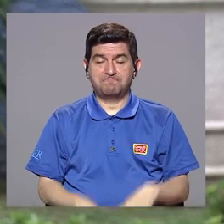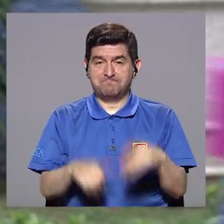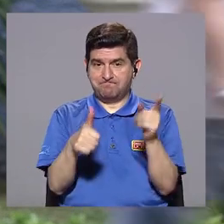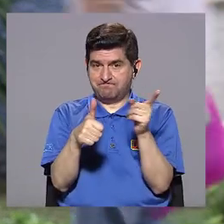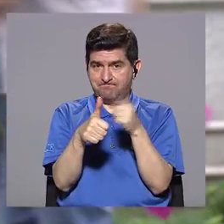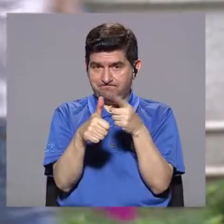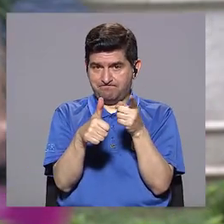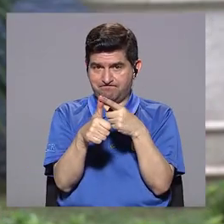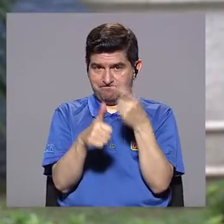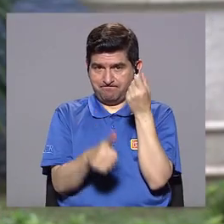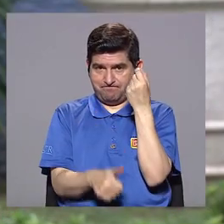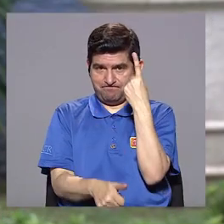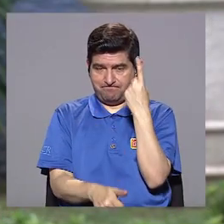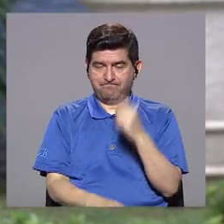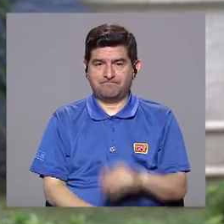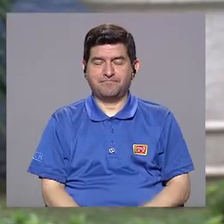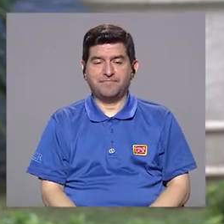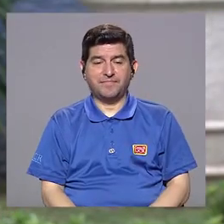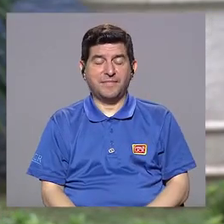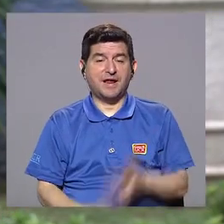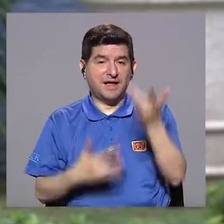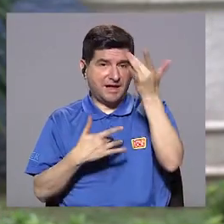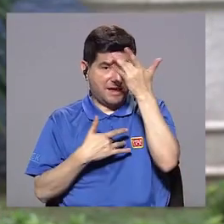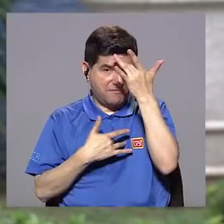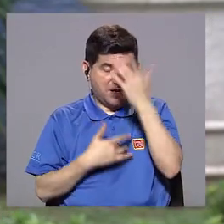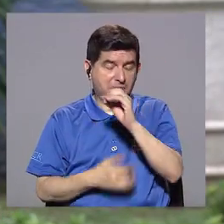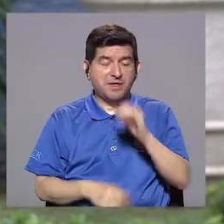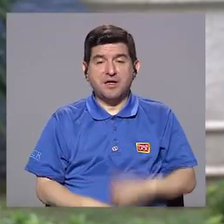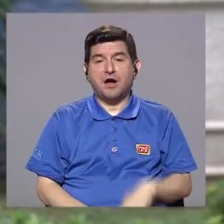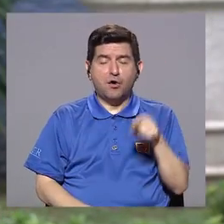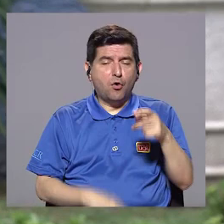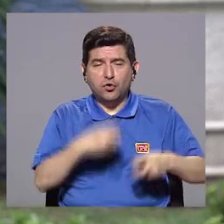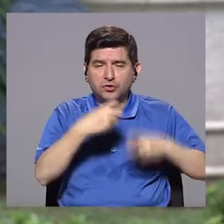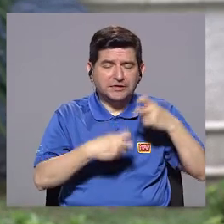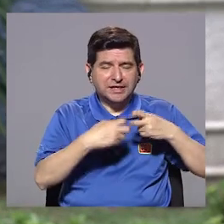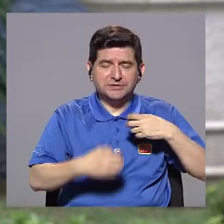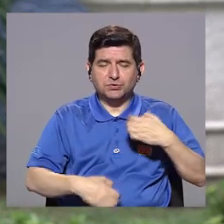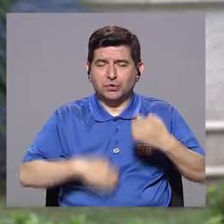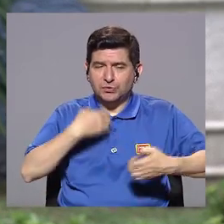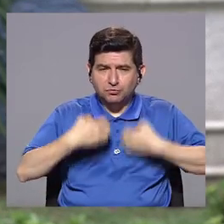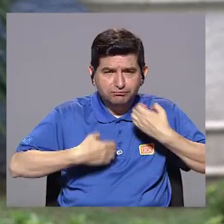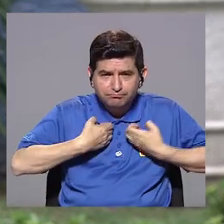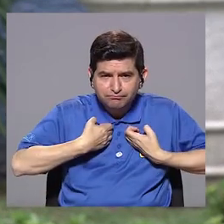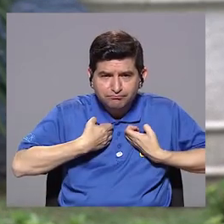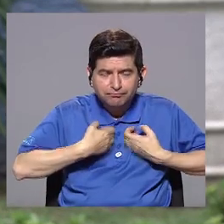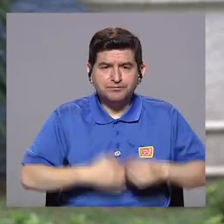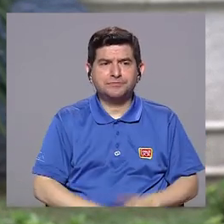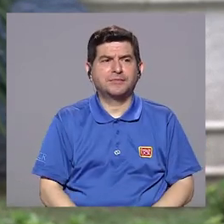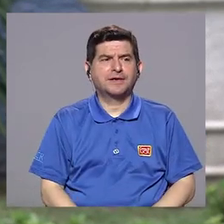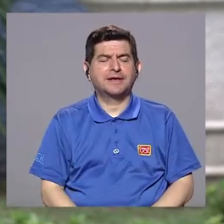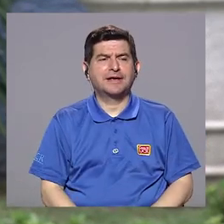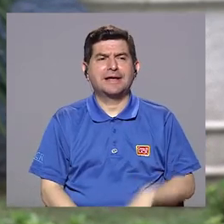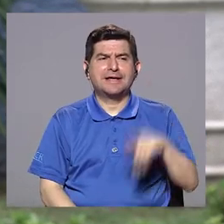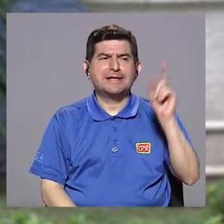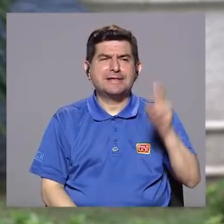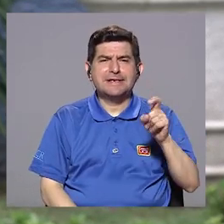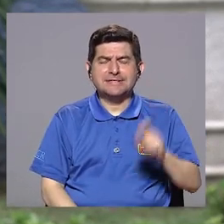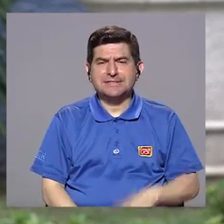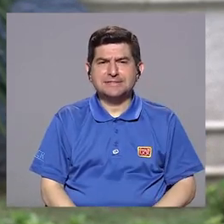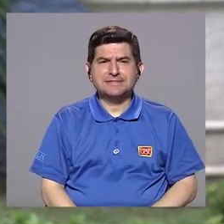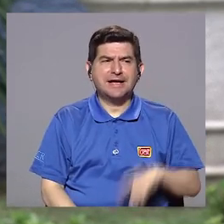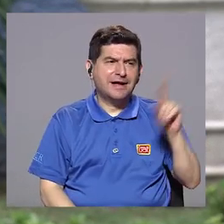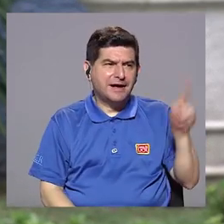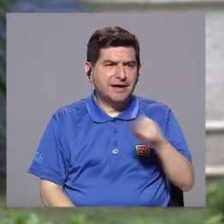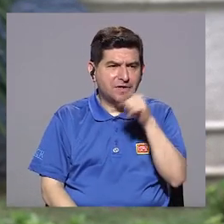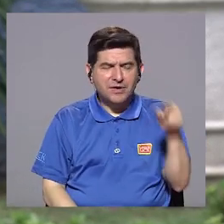lo primero que tenemos que entender es que esta enfermedad o este trastorno del ánimo, tenemos que sacarle el